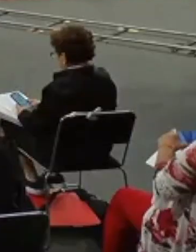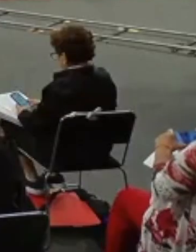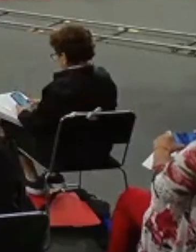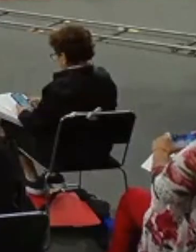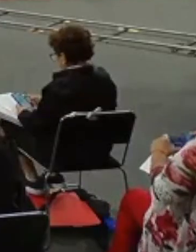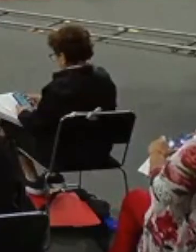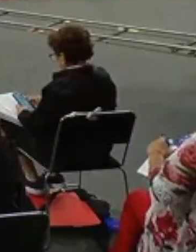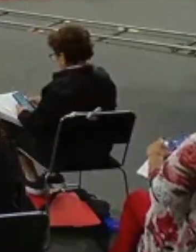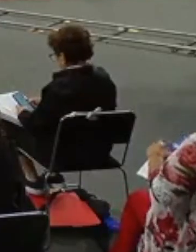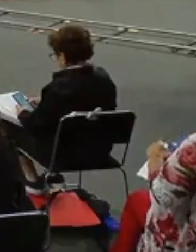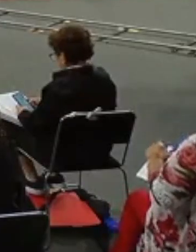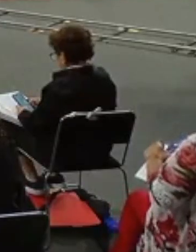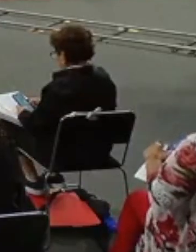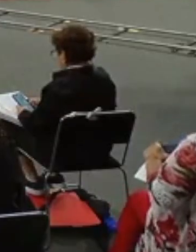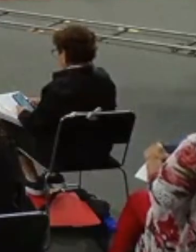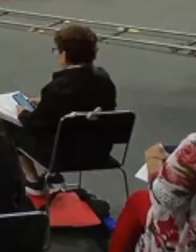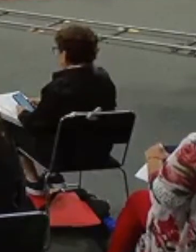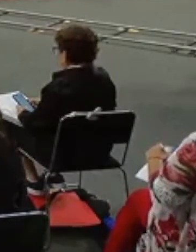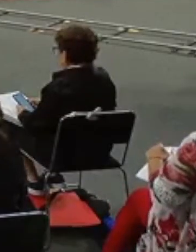La vía.